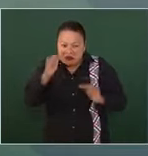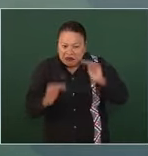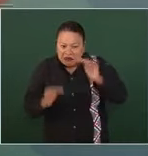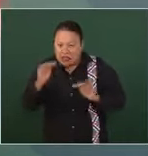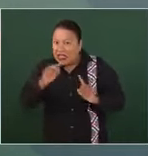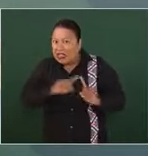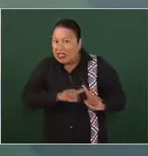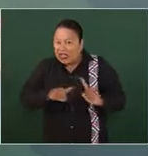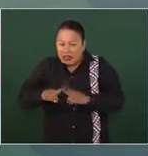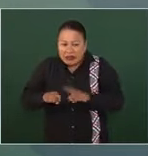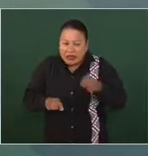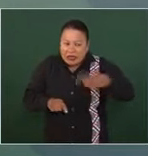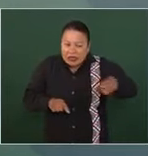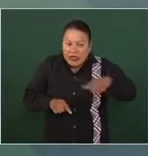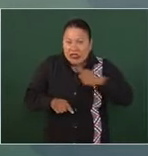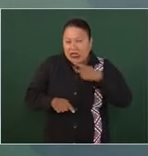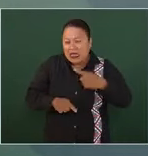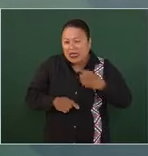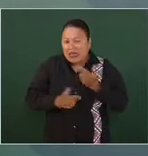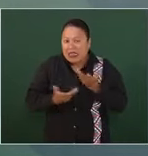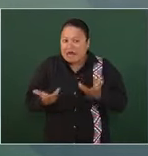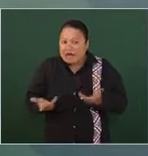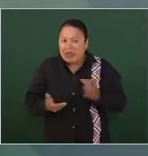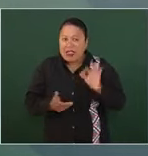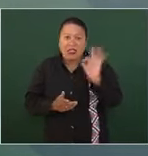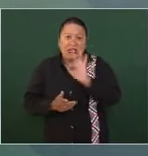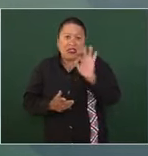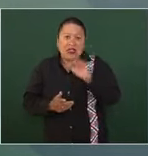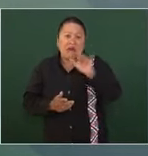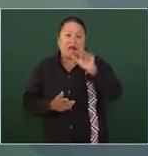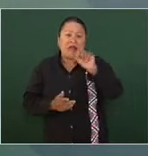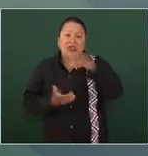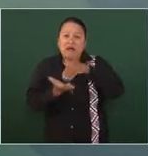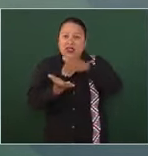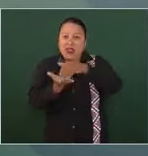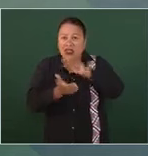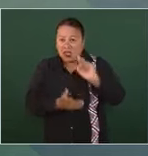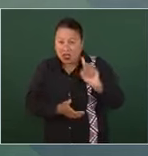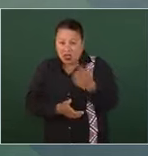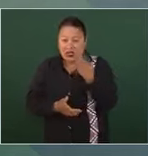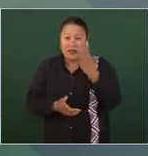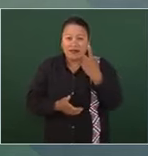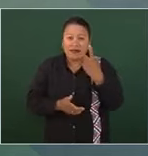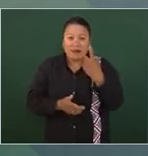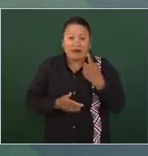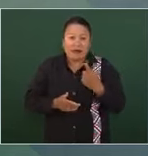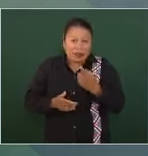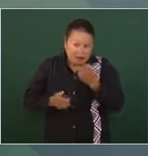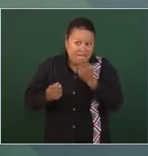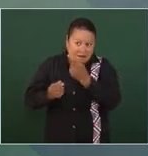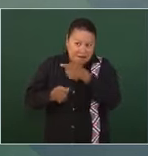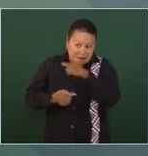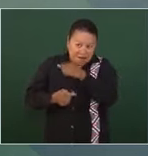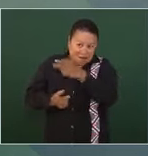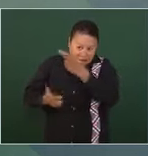Ellos están planteando creo que 20 millones de dólares devolver